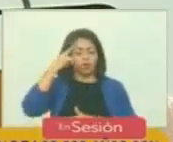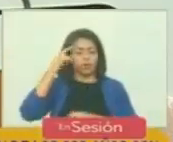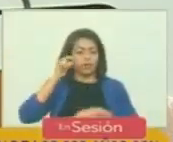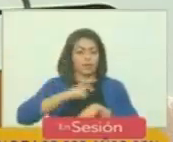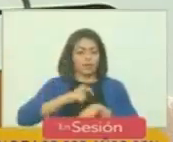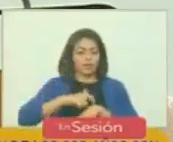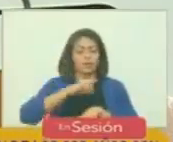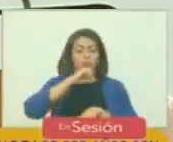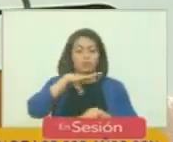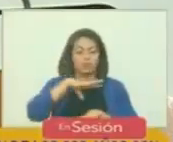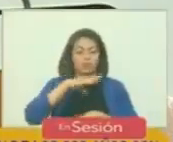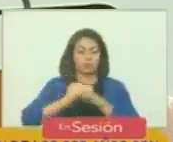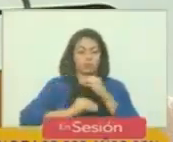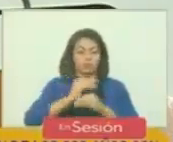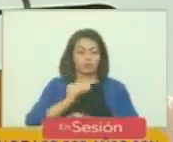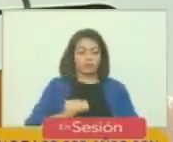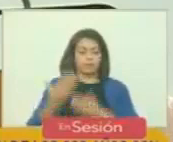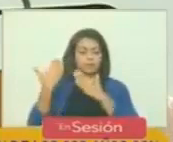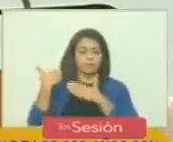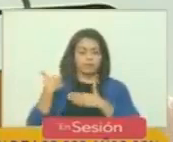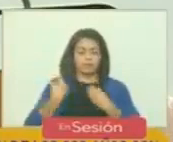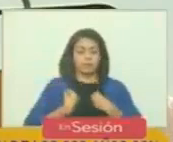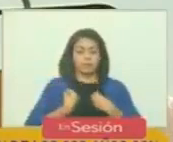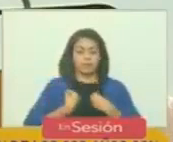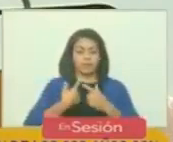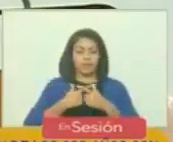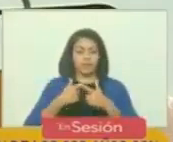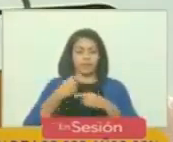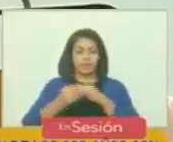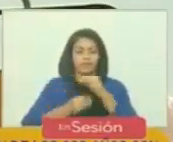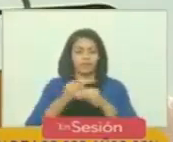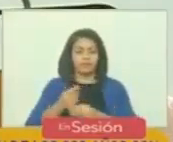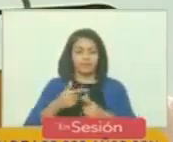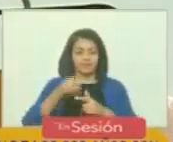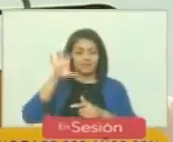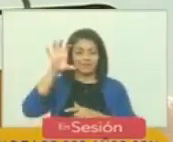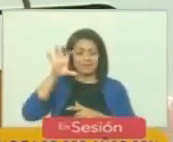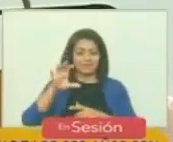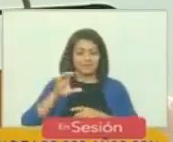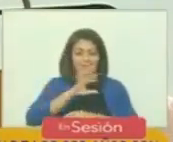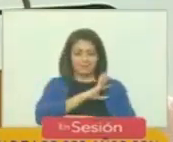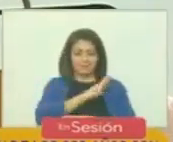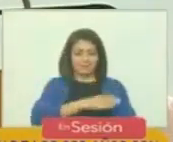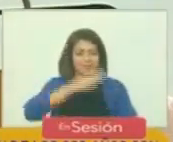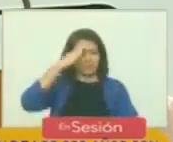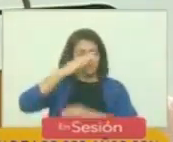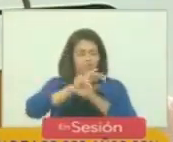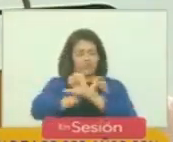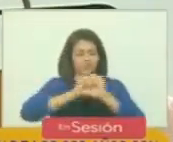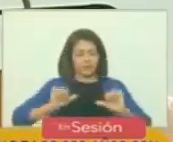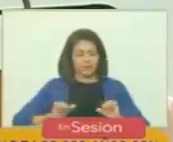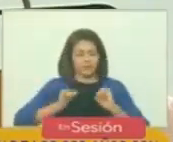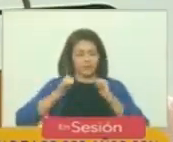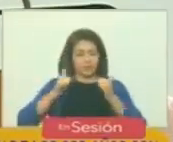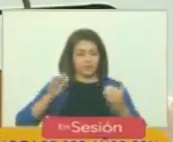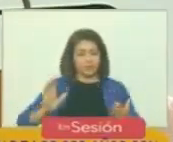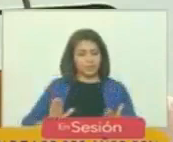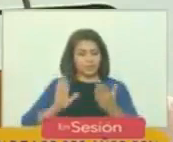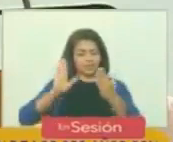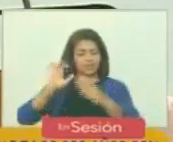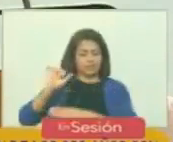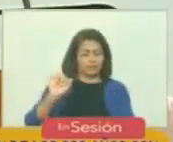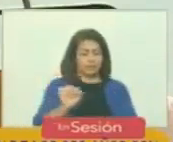momento histórico que nos ha tocado vivir esta patria y su fuerza armada nacieron enfrentando y